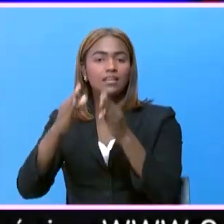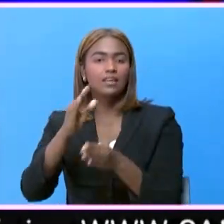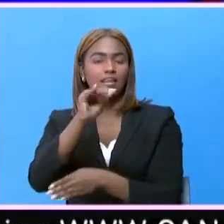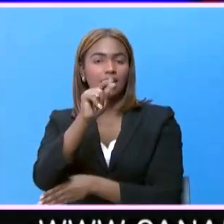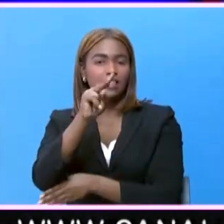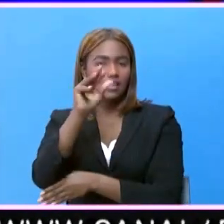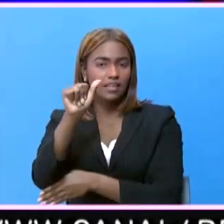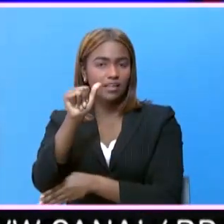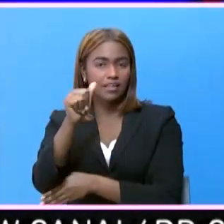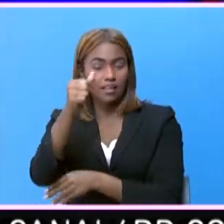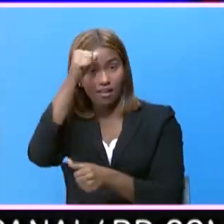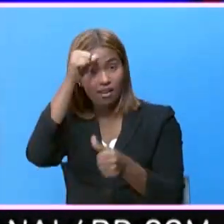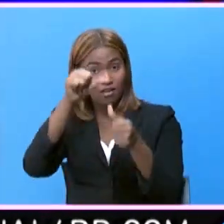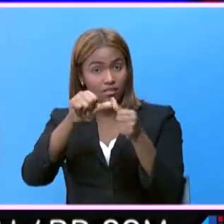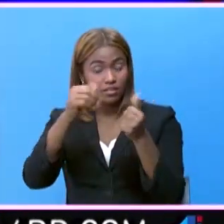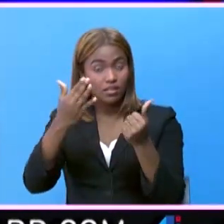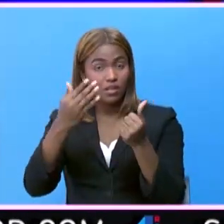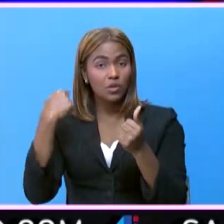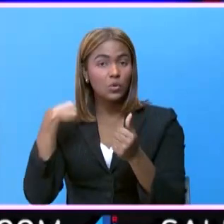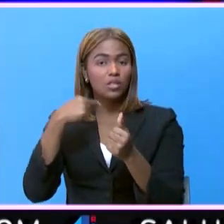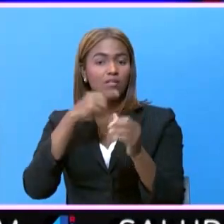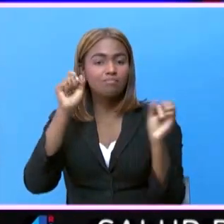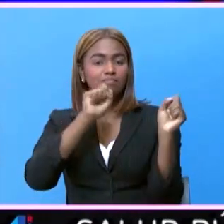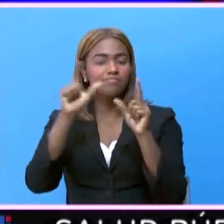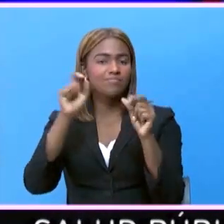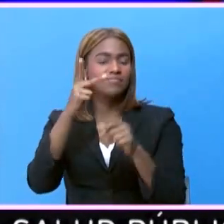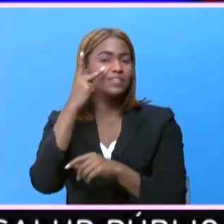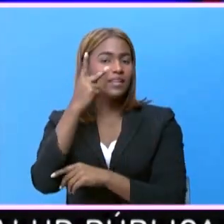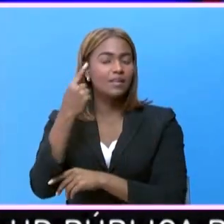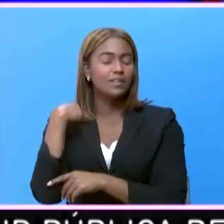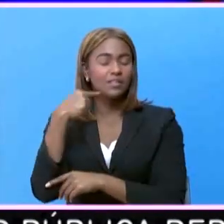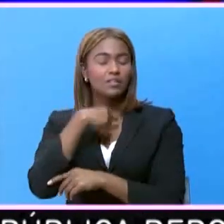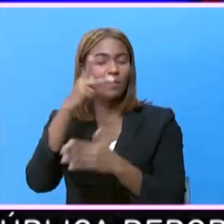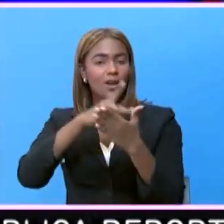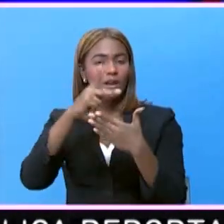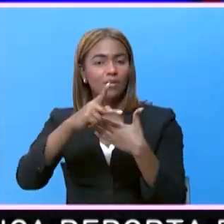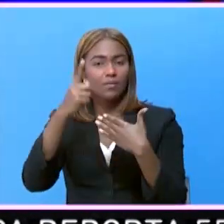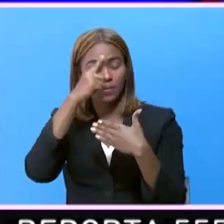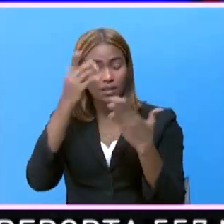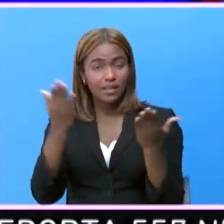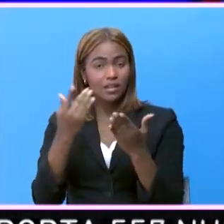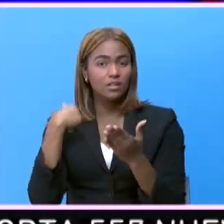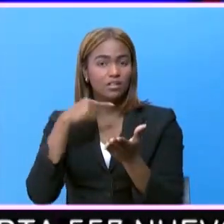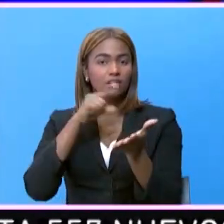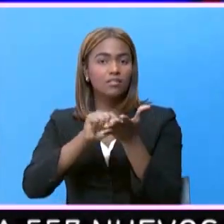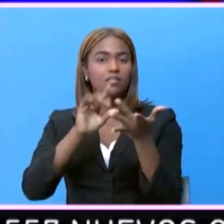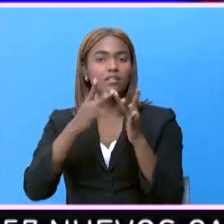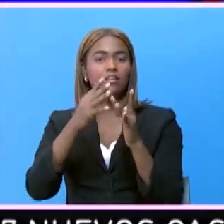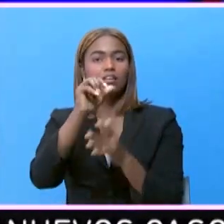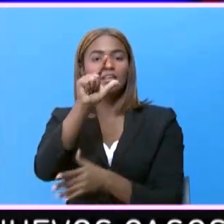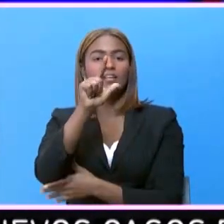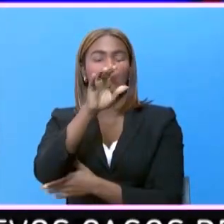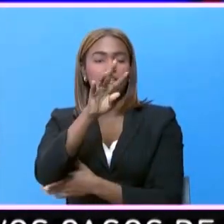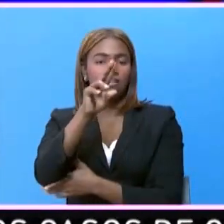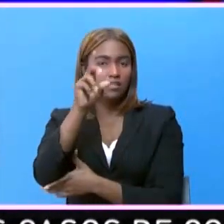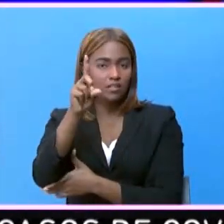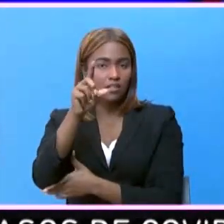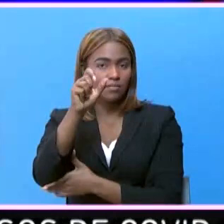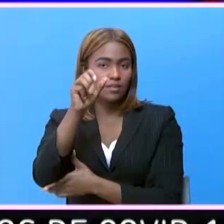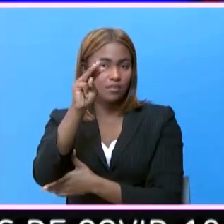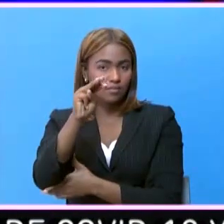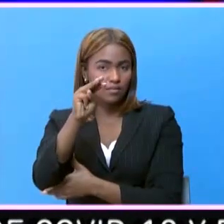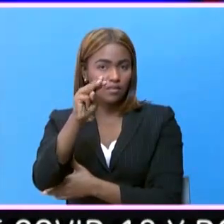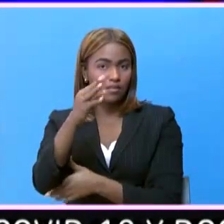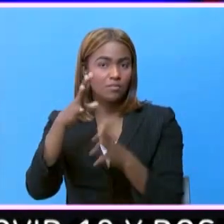Katia Gutiérrez. Recuerden nuestra transmisión en vivo de nuestra programación a través de nuestra página web, canal4rd